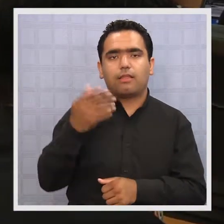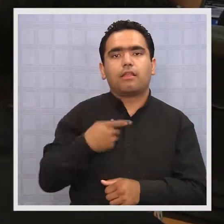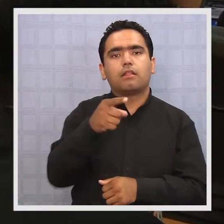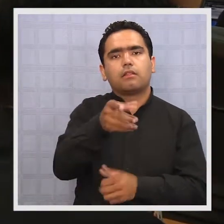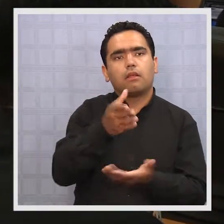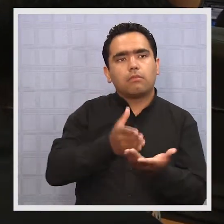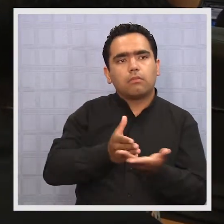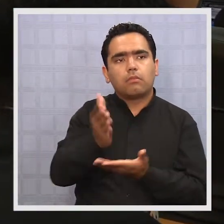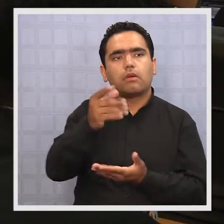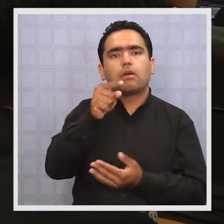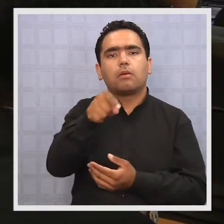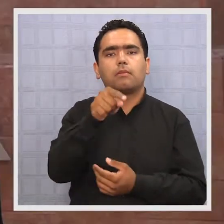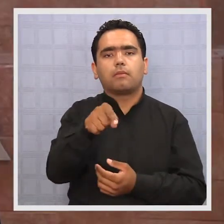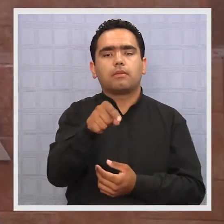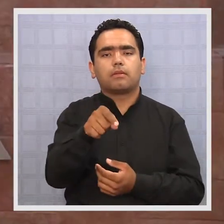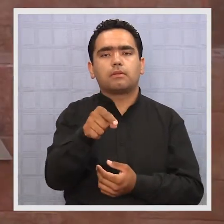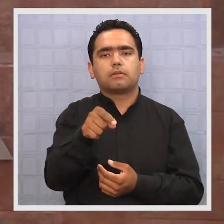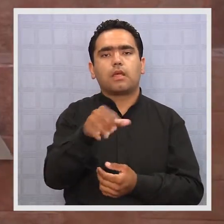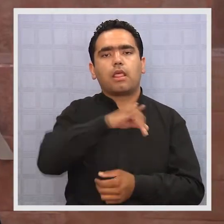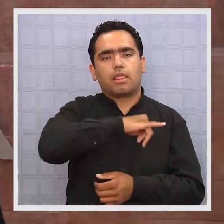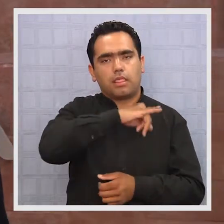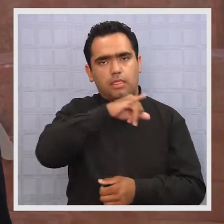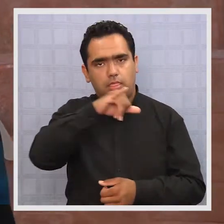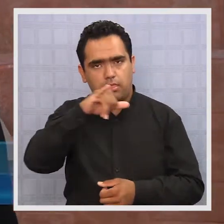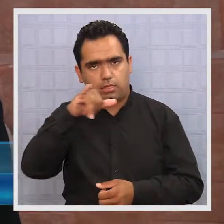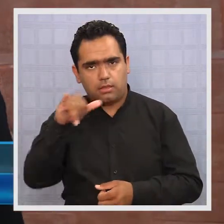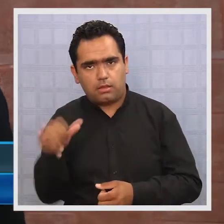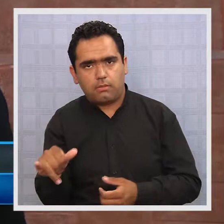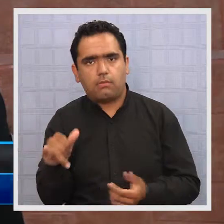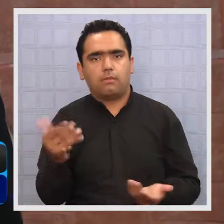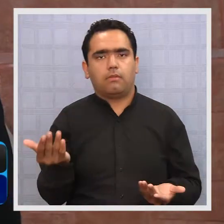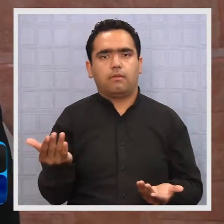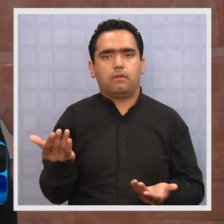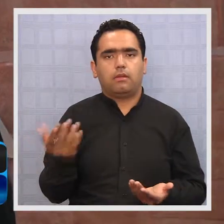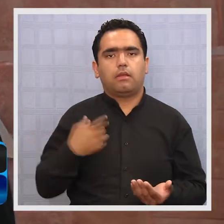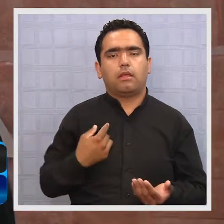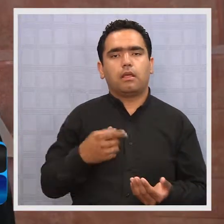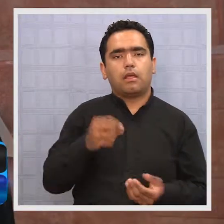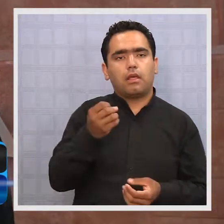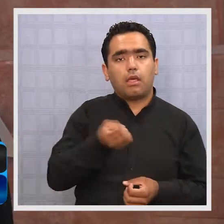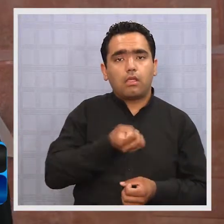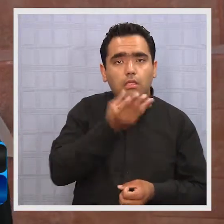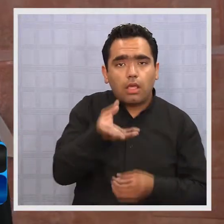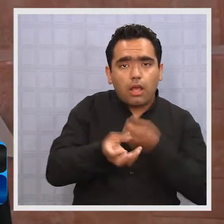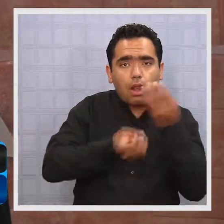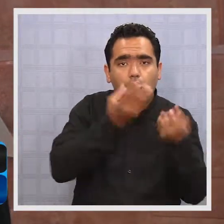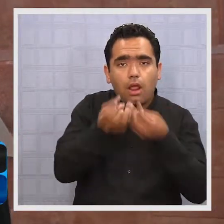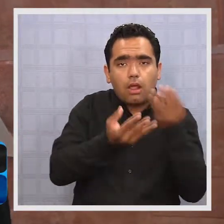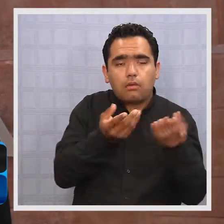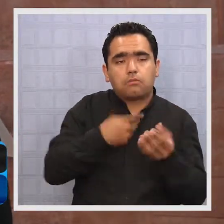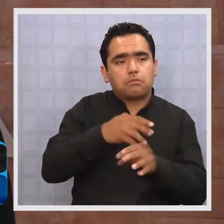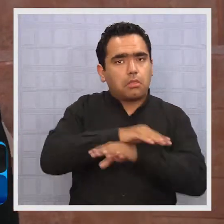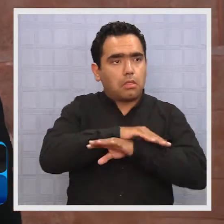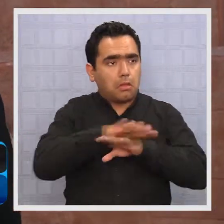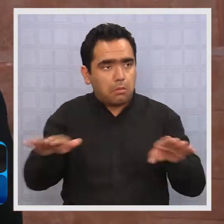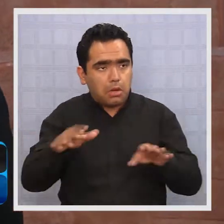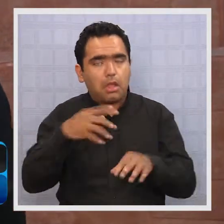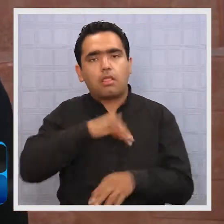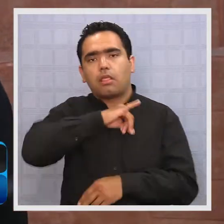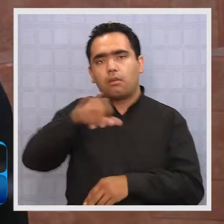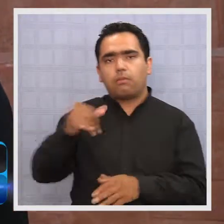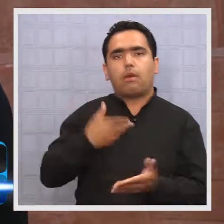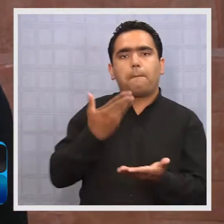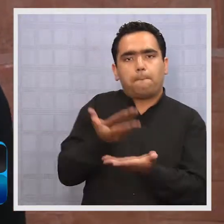probatoria comienza con posterioridad a que terminen las declaraciones de los imputados, ahí